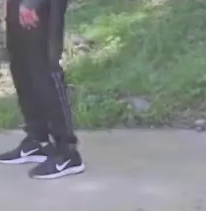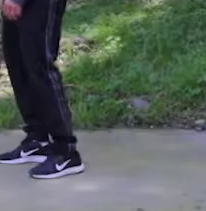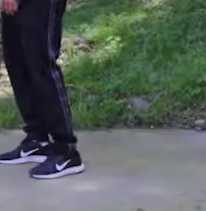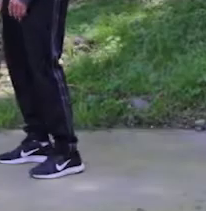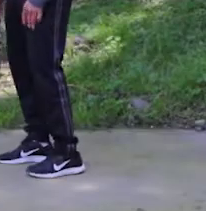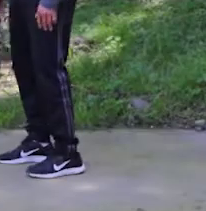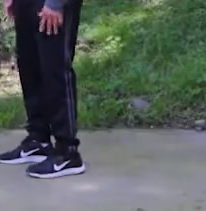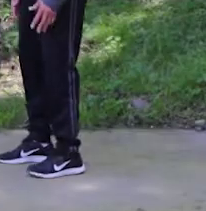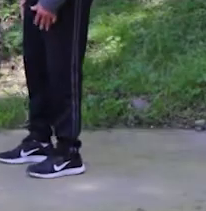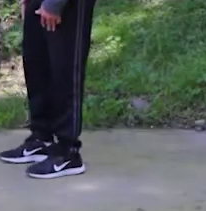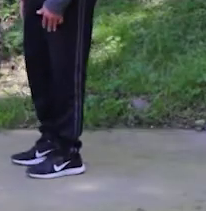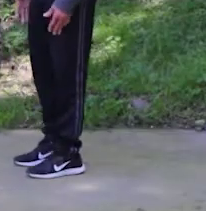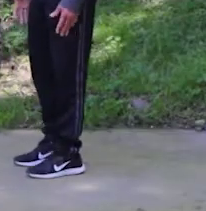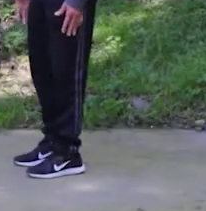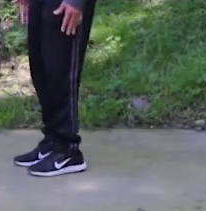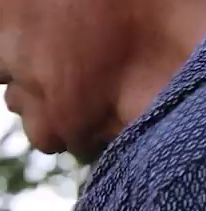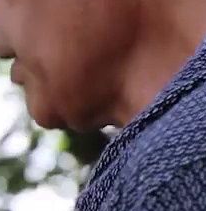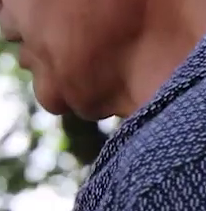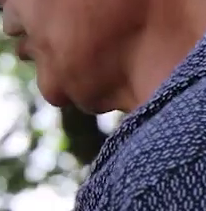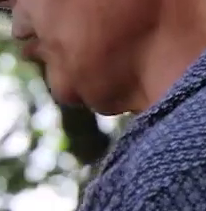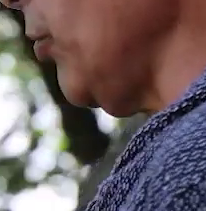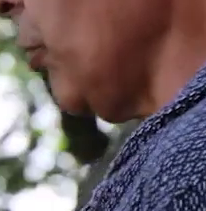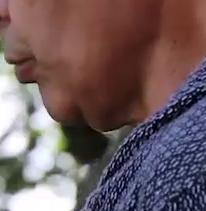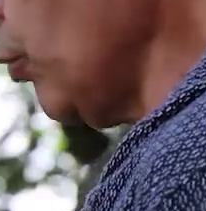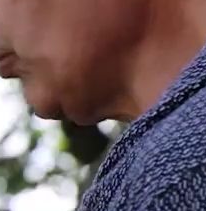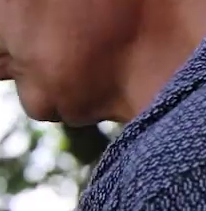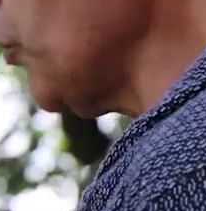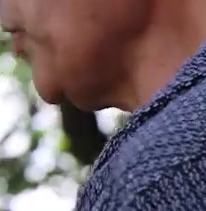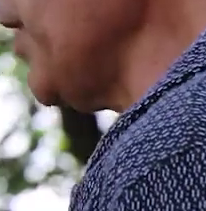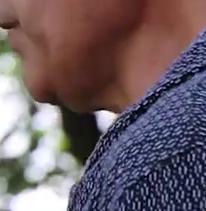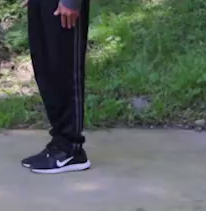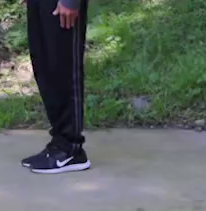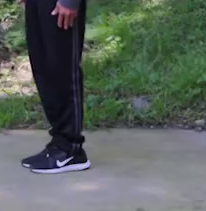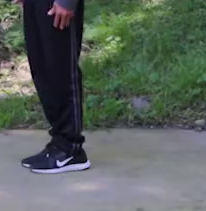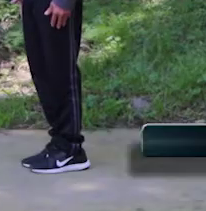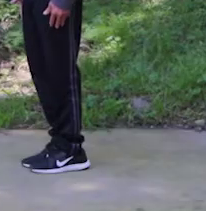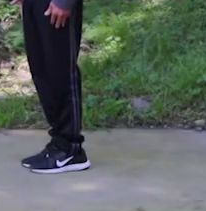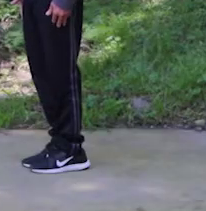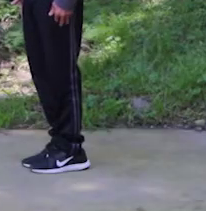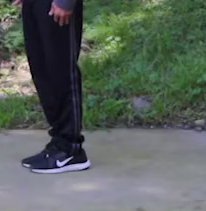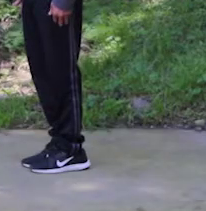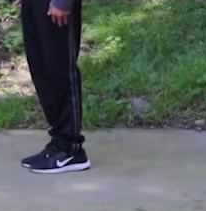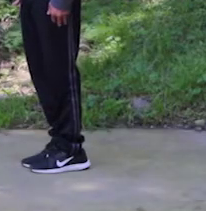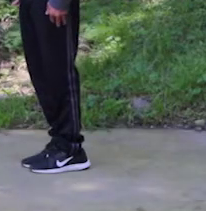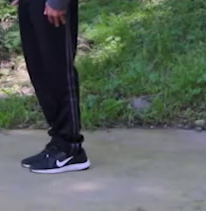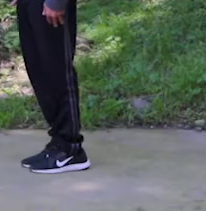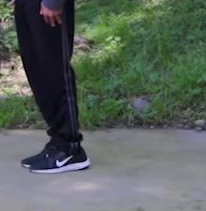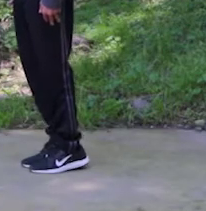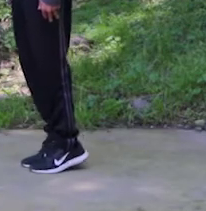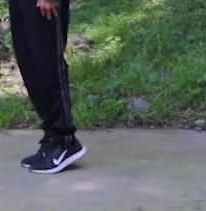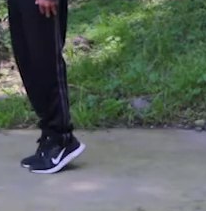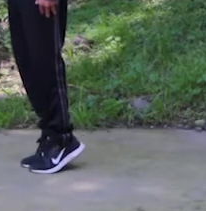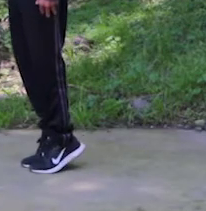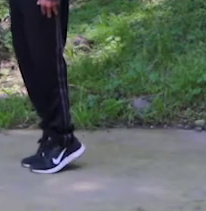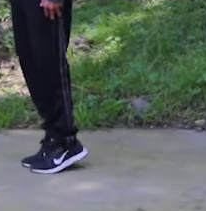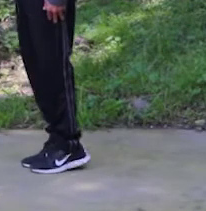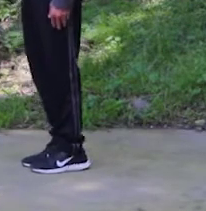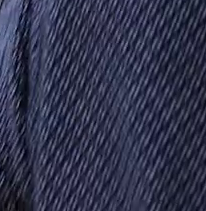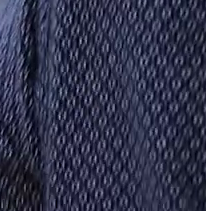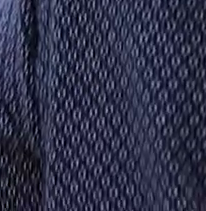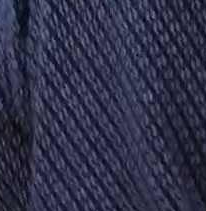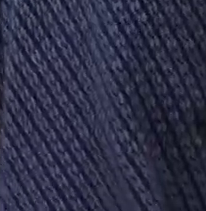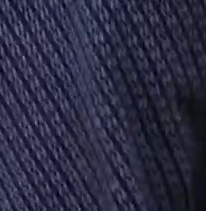Vamos a trabajar pantorrilla. Vamos a parar derechos juntos los pies y lo único que vamos a hacer es elevar nuestros talones.